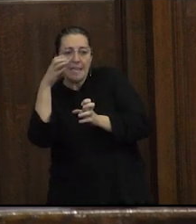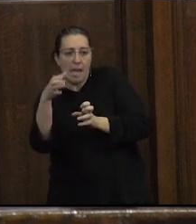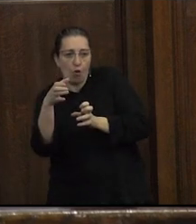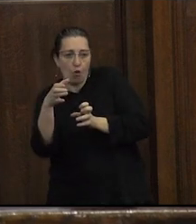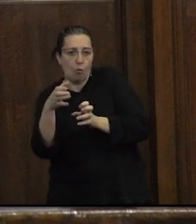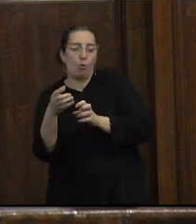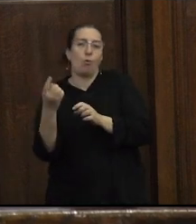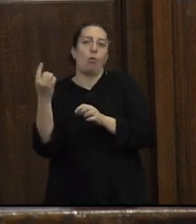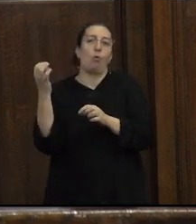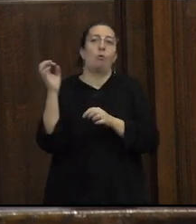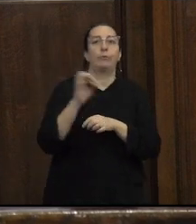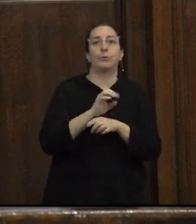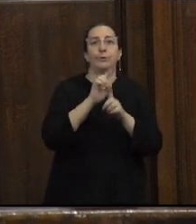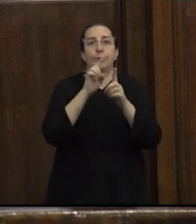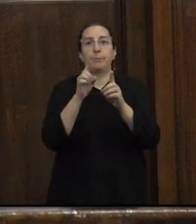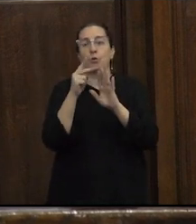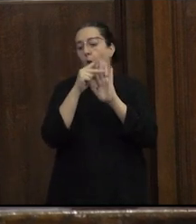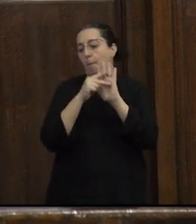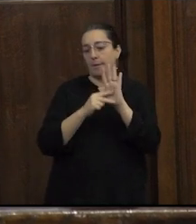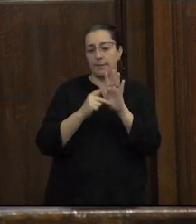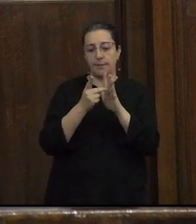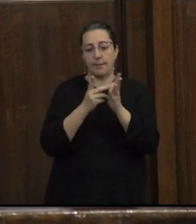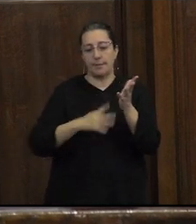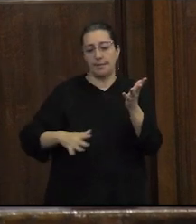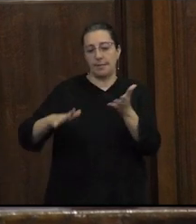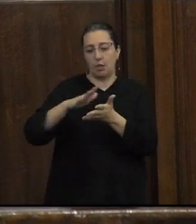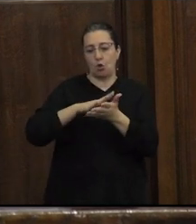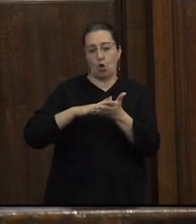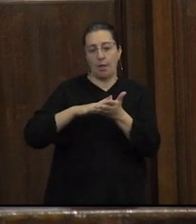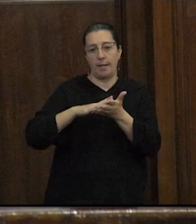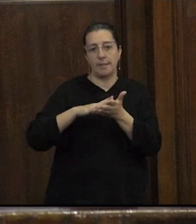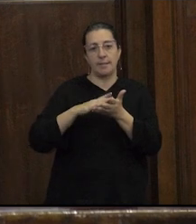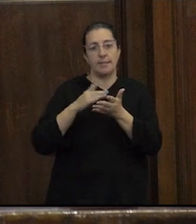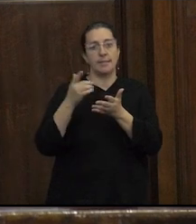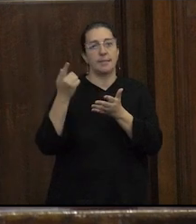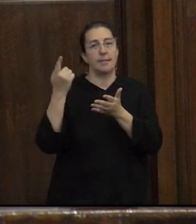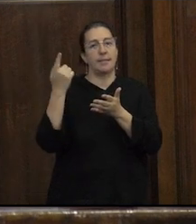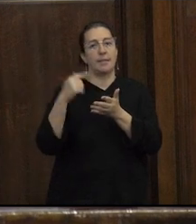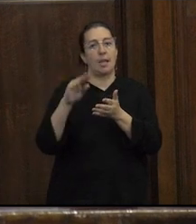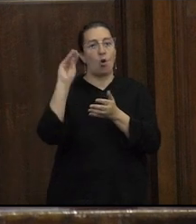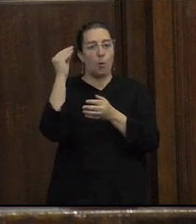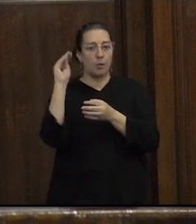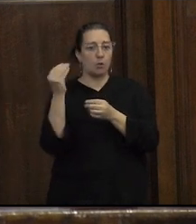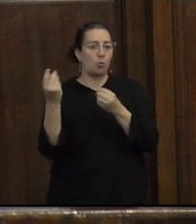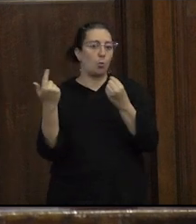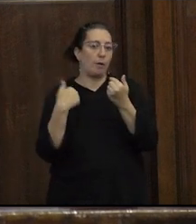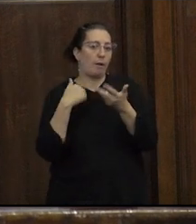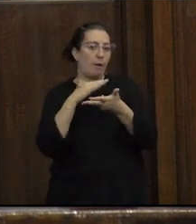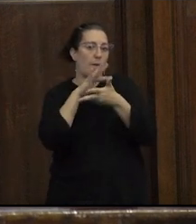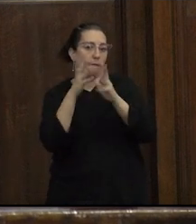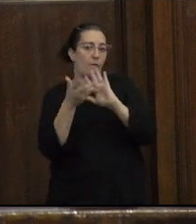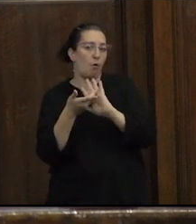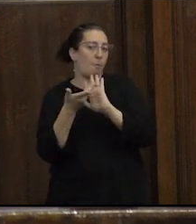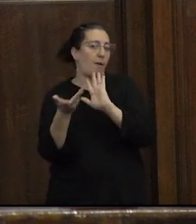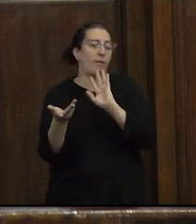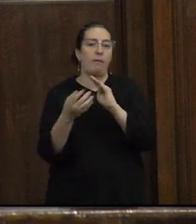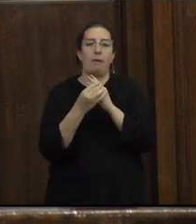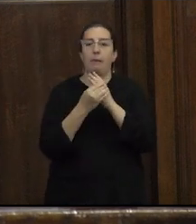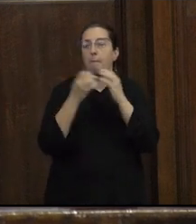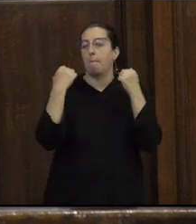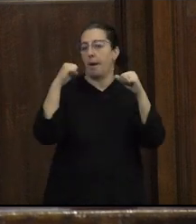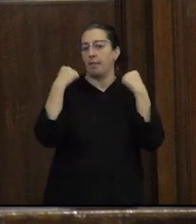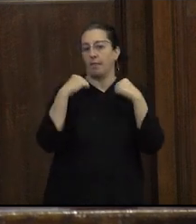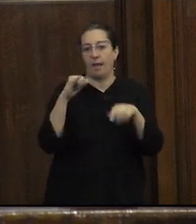sectores de la juventud en virtud de su condición sexogenérica o de sus prácticas sexogenéricas